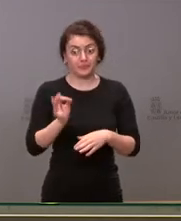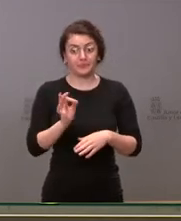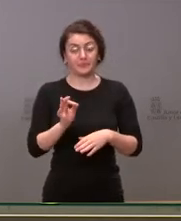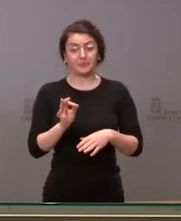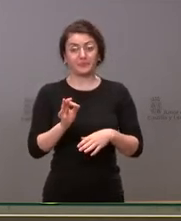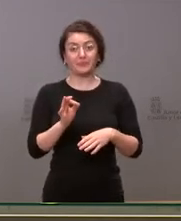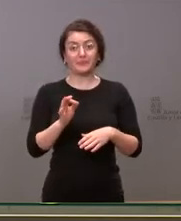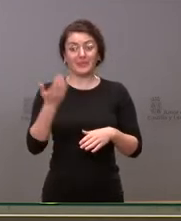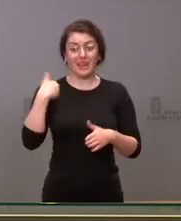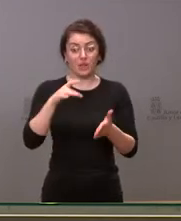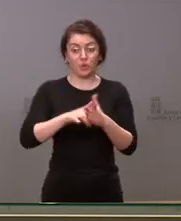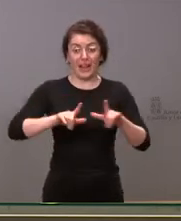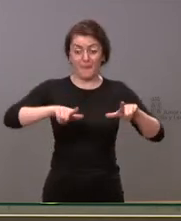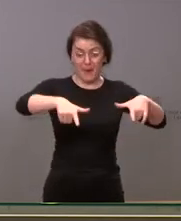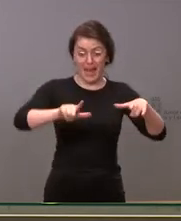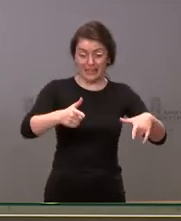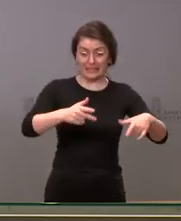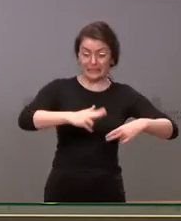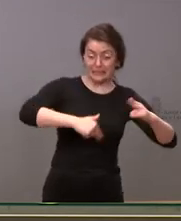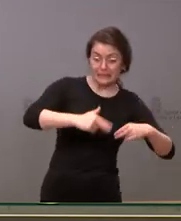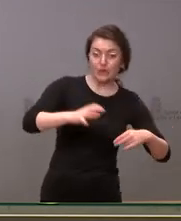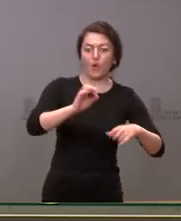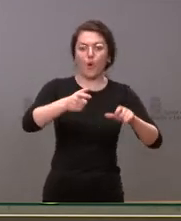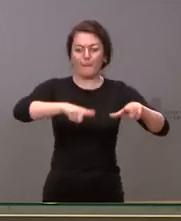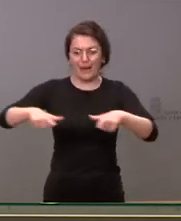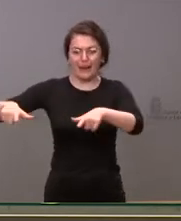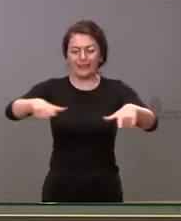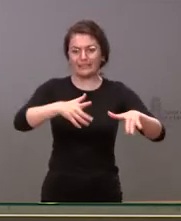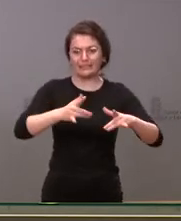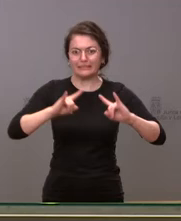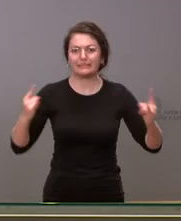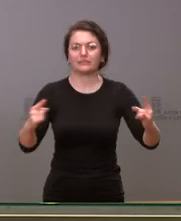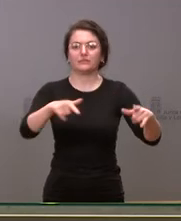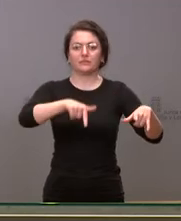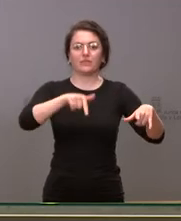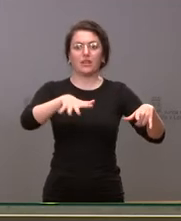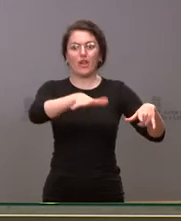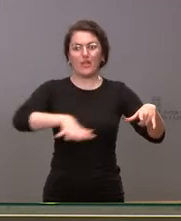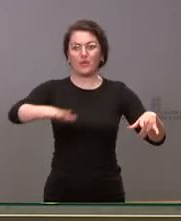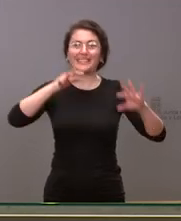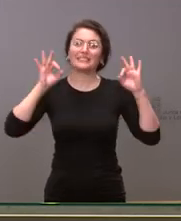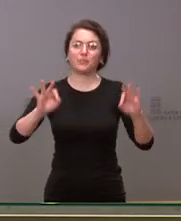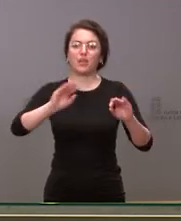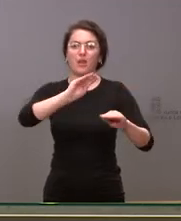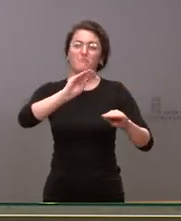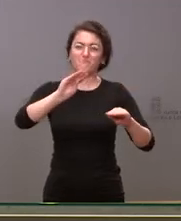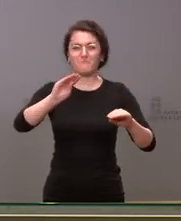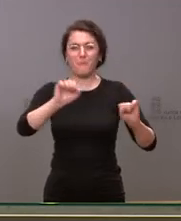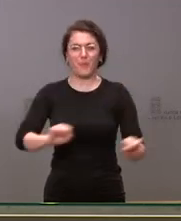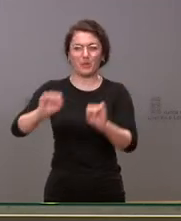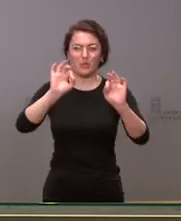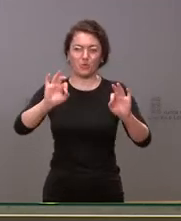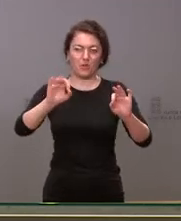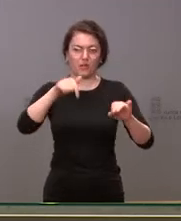vayan a instalar estas placas solares o parques eólicos en zonas de especial protección de la comunidad y por otra parte